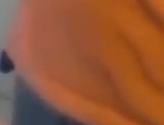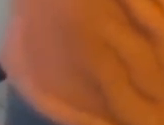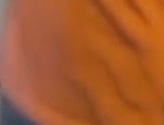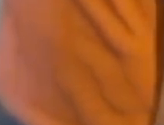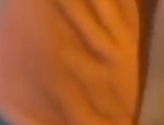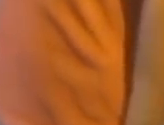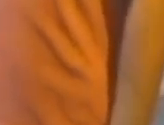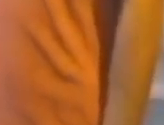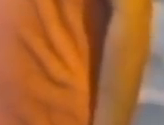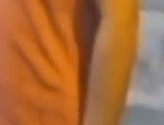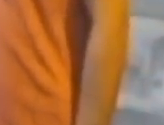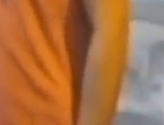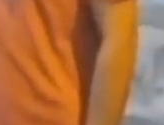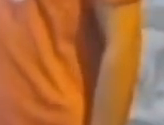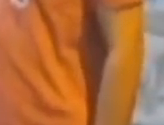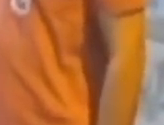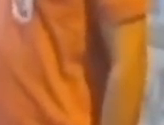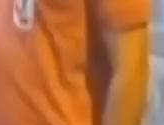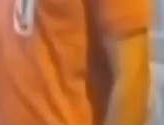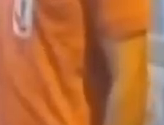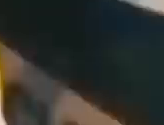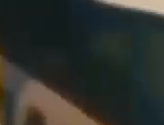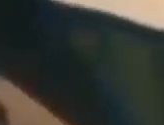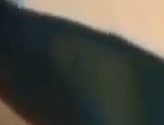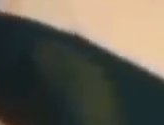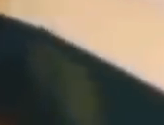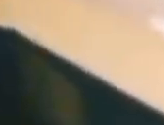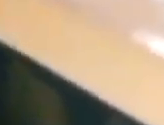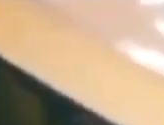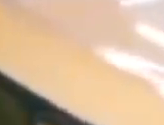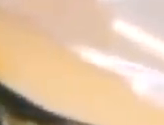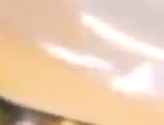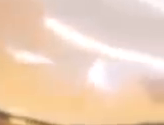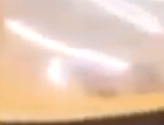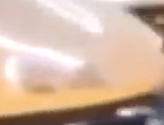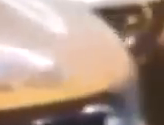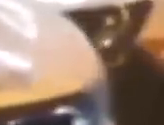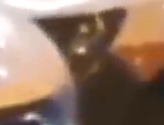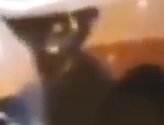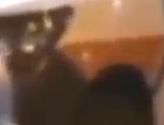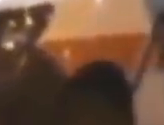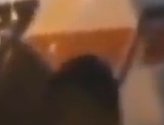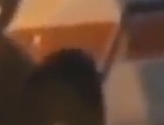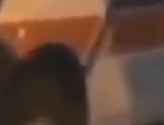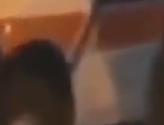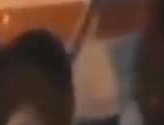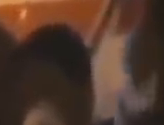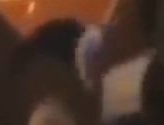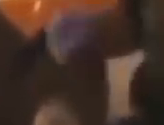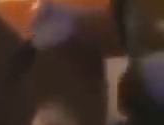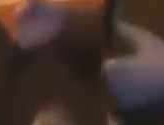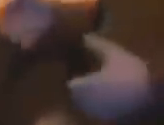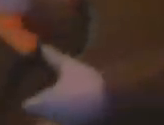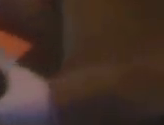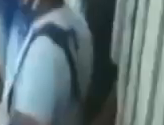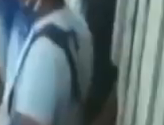y en algunos casos estos han sido robados como pasó en la localidad de Acacias en el departamento del Meta